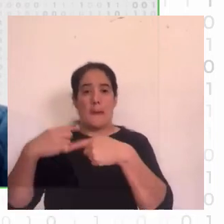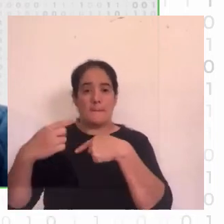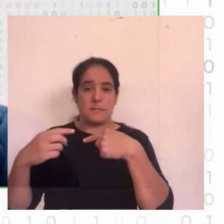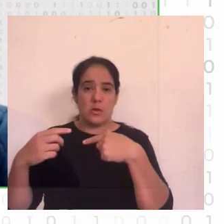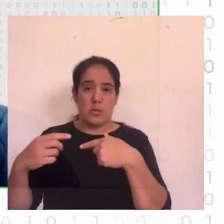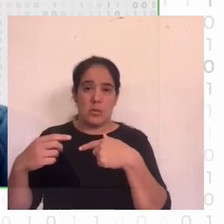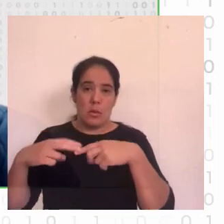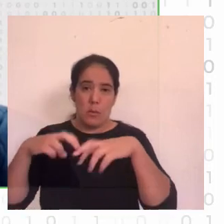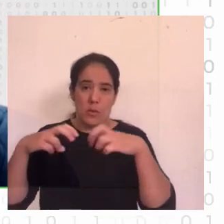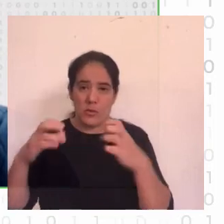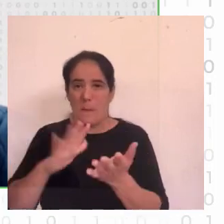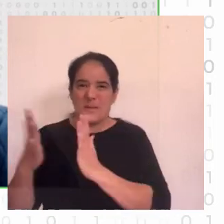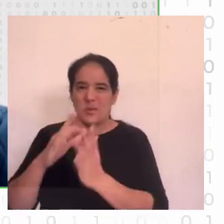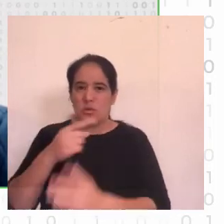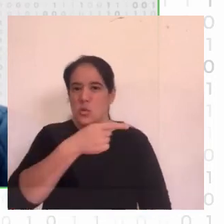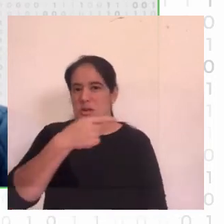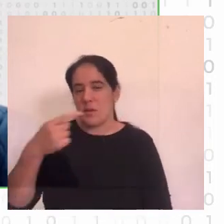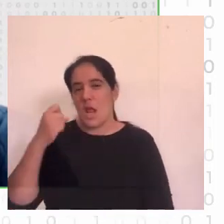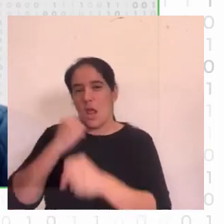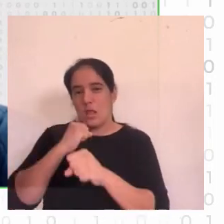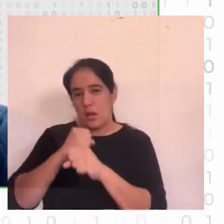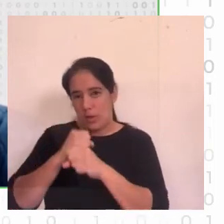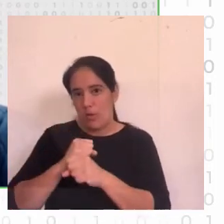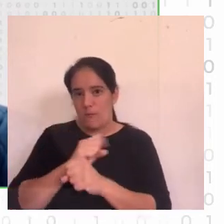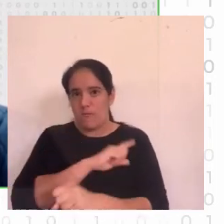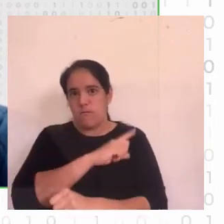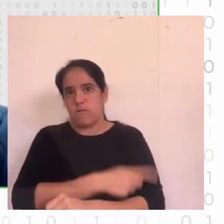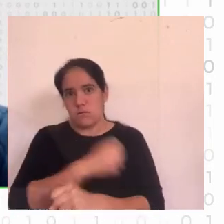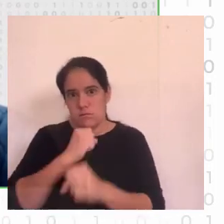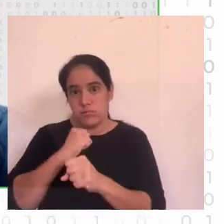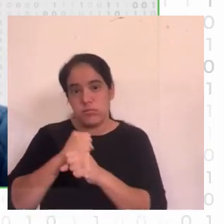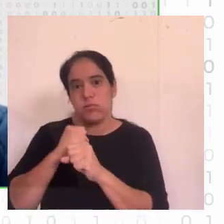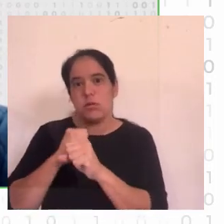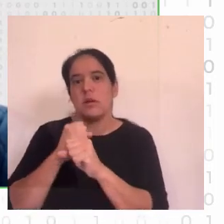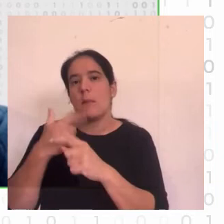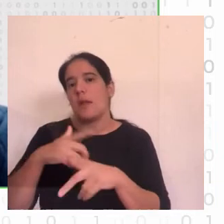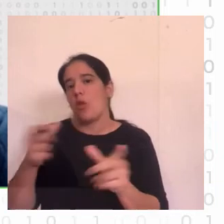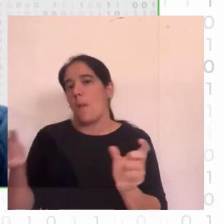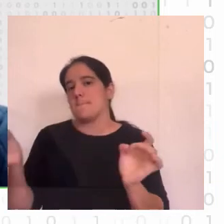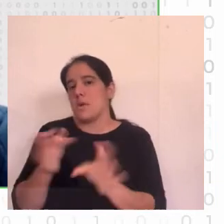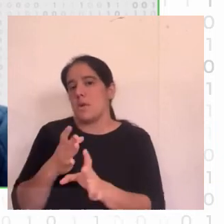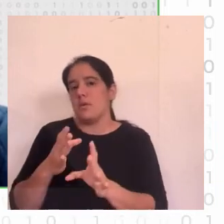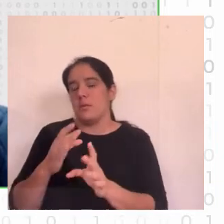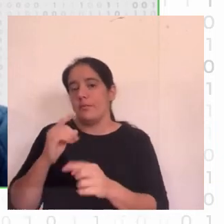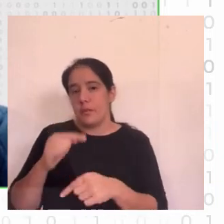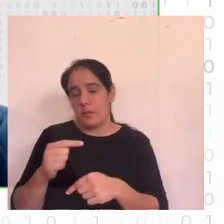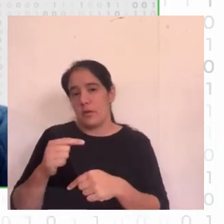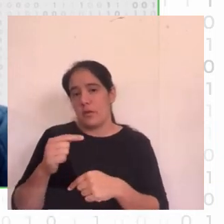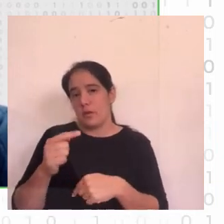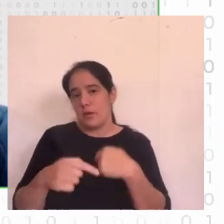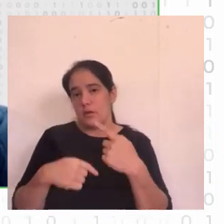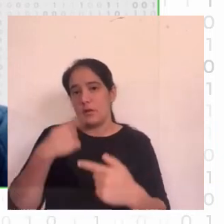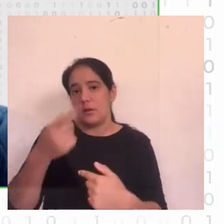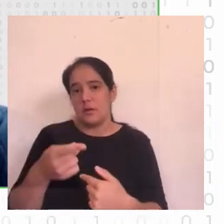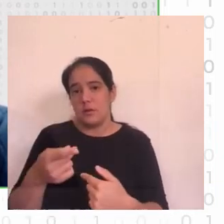como una semana de trabajo fuerte para dejar todo listo y a partir de ahí en realidad lo que nos lleva es el